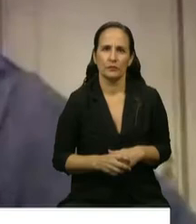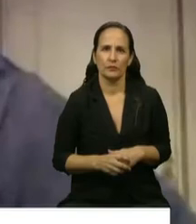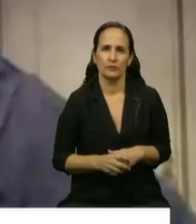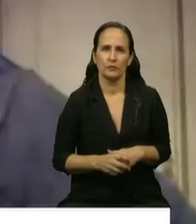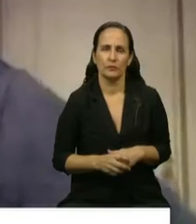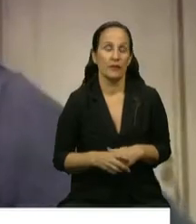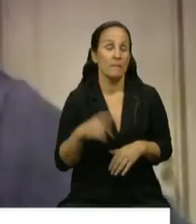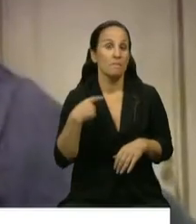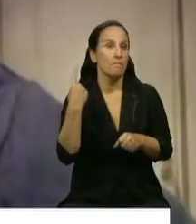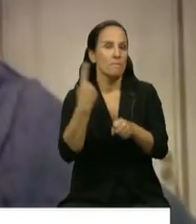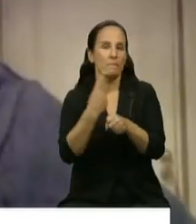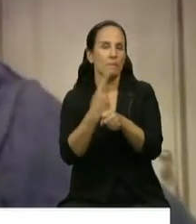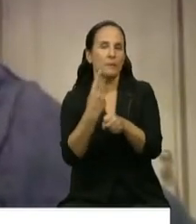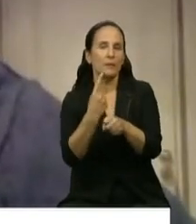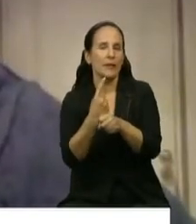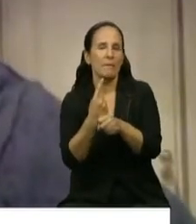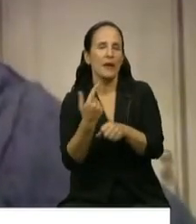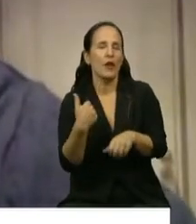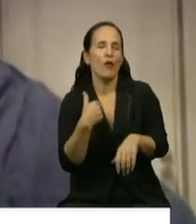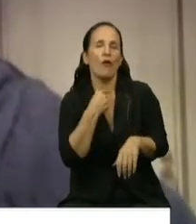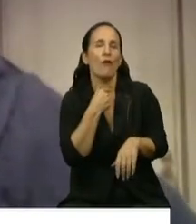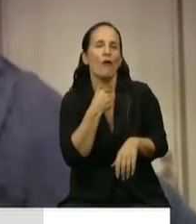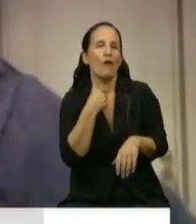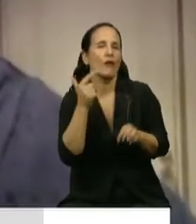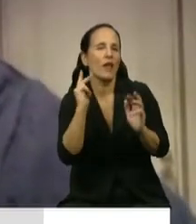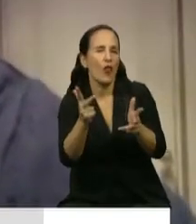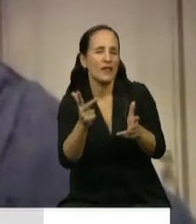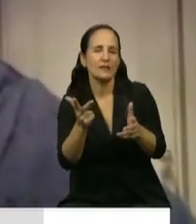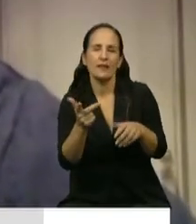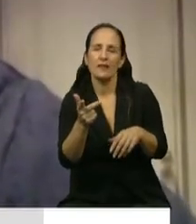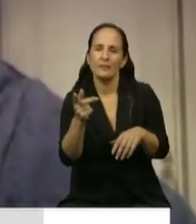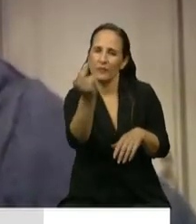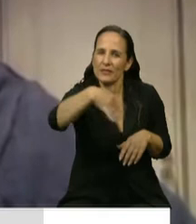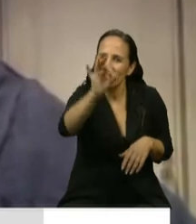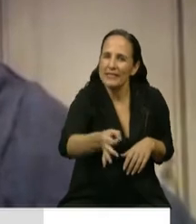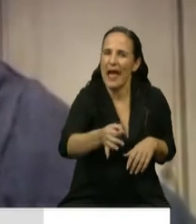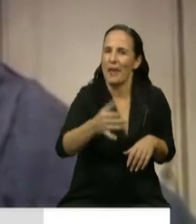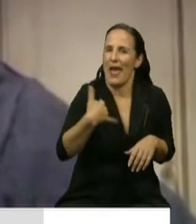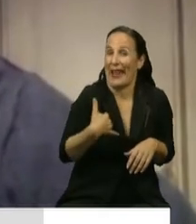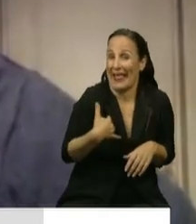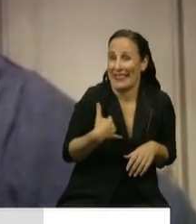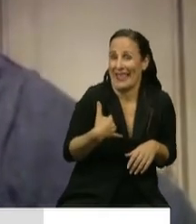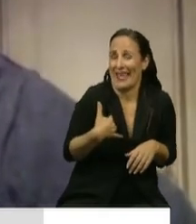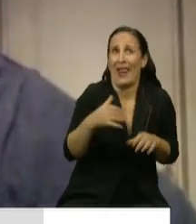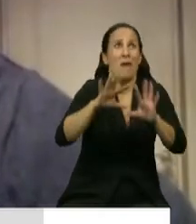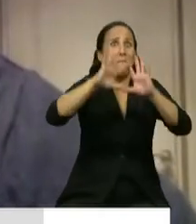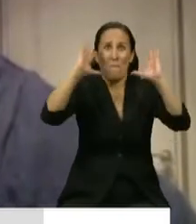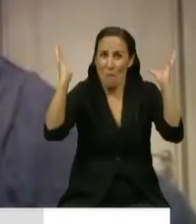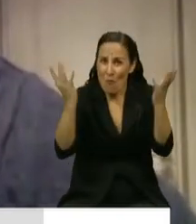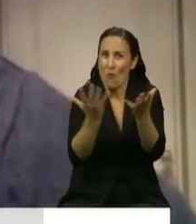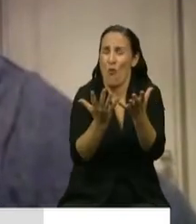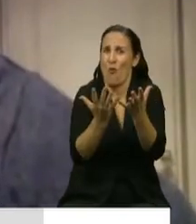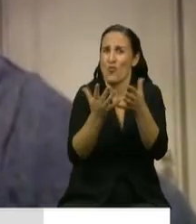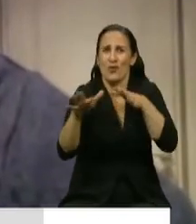lo primero que quiero decir es que todos sabemos que Argentina y el mundo están atravesando por una